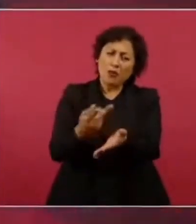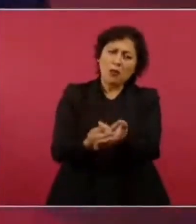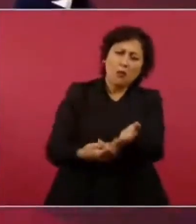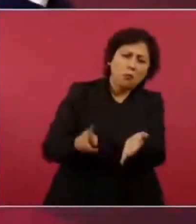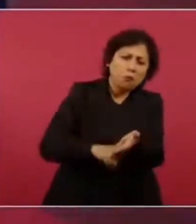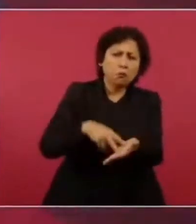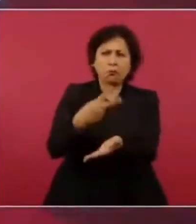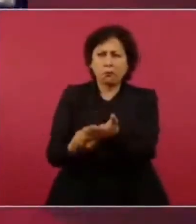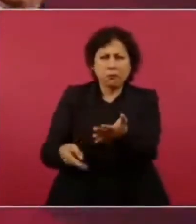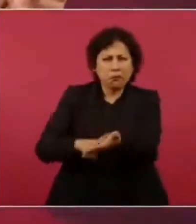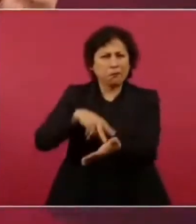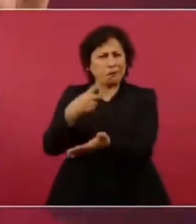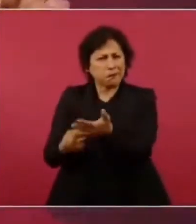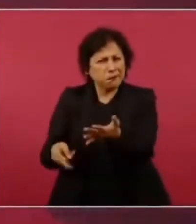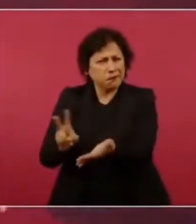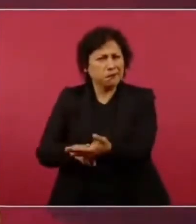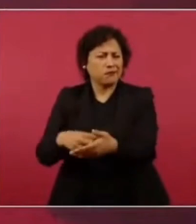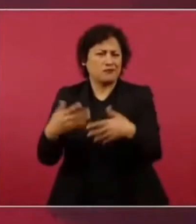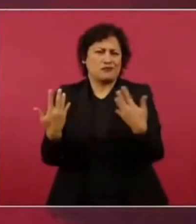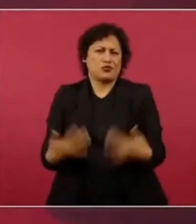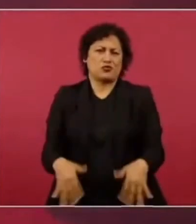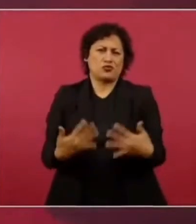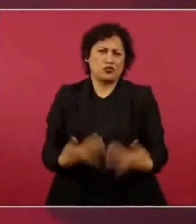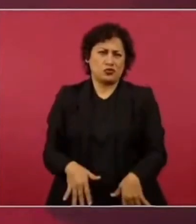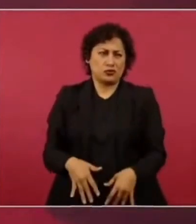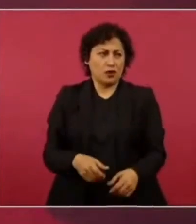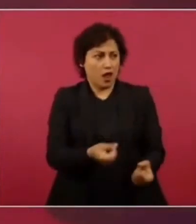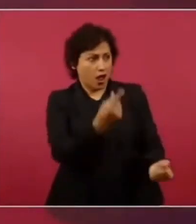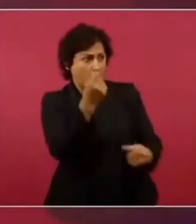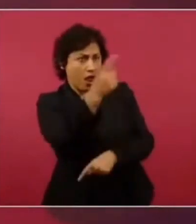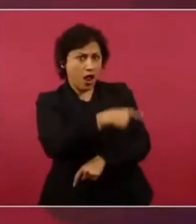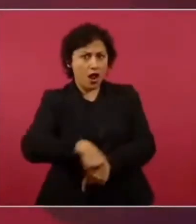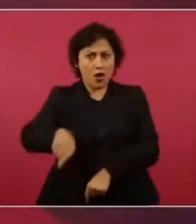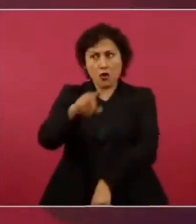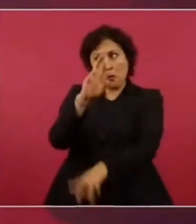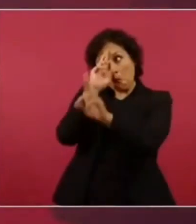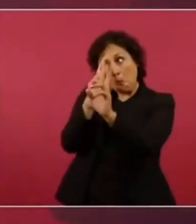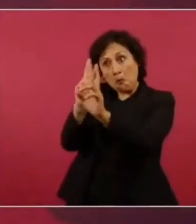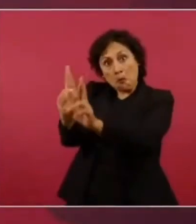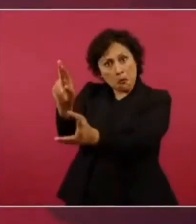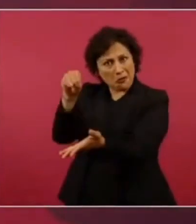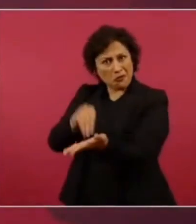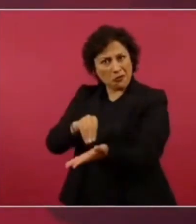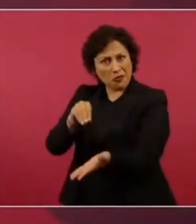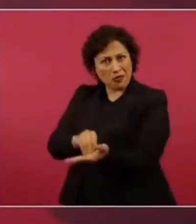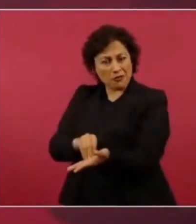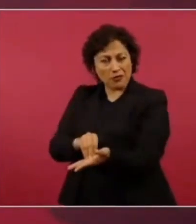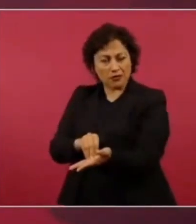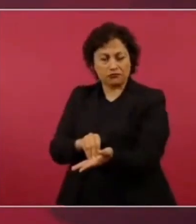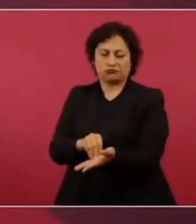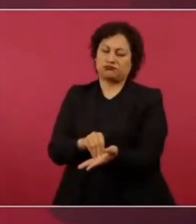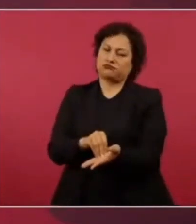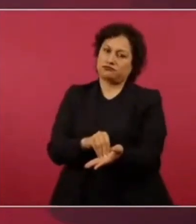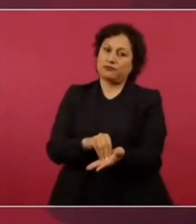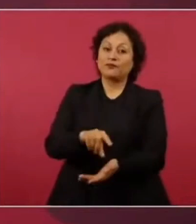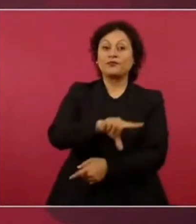sigue siendo una eminencia. y luego llega Fox